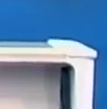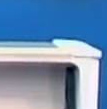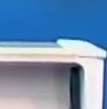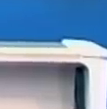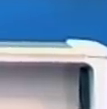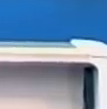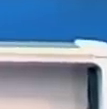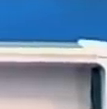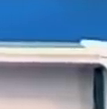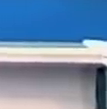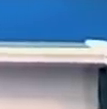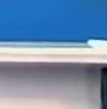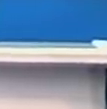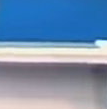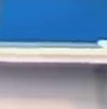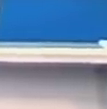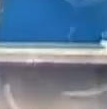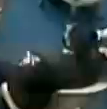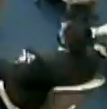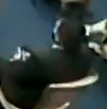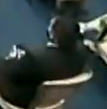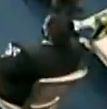muchísimas gracias por su atención pasen feliz tarde